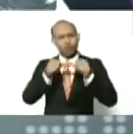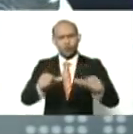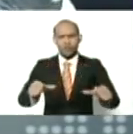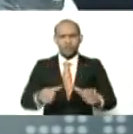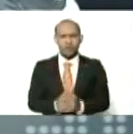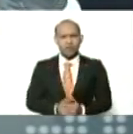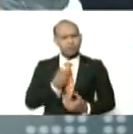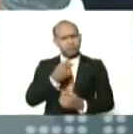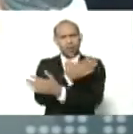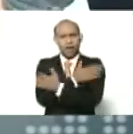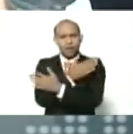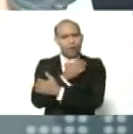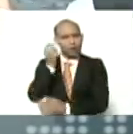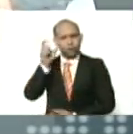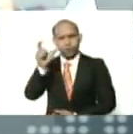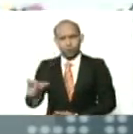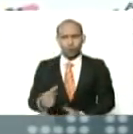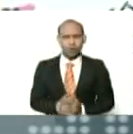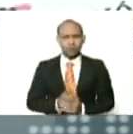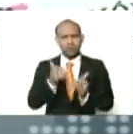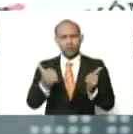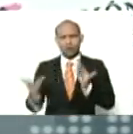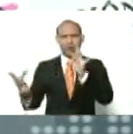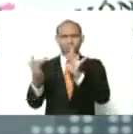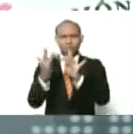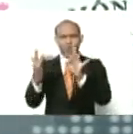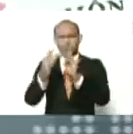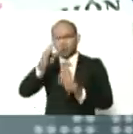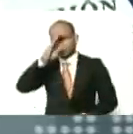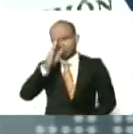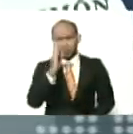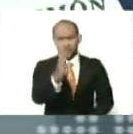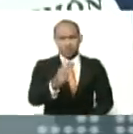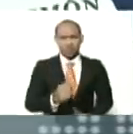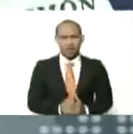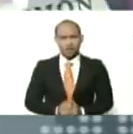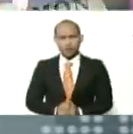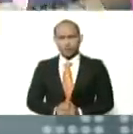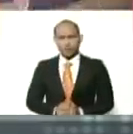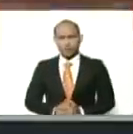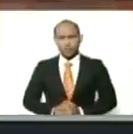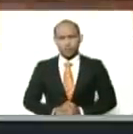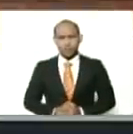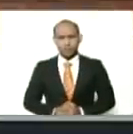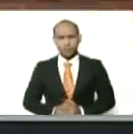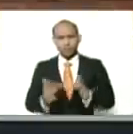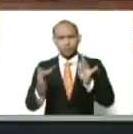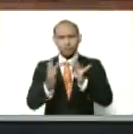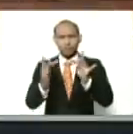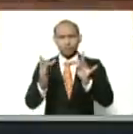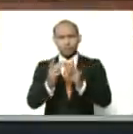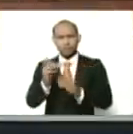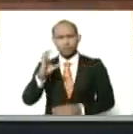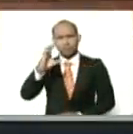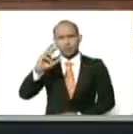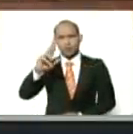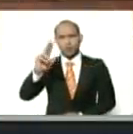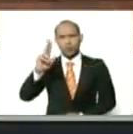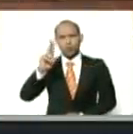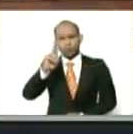Zulay, mi abrazo. Vámonos directo del Banco de la Mujer, vámonos a Curiepe,